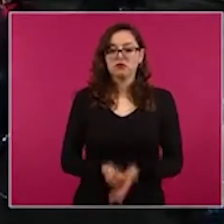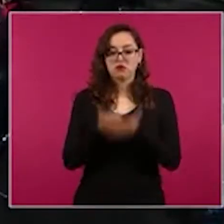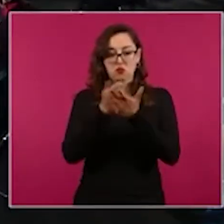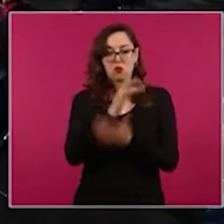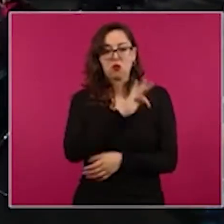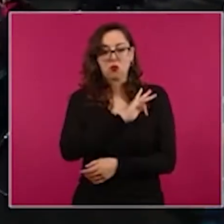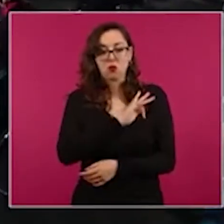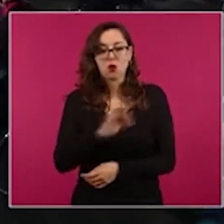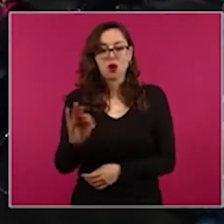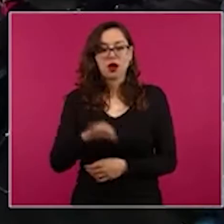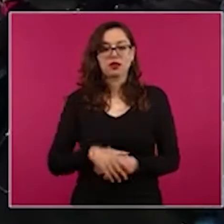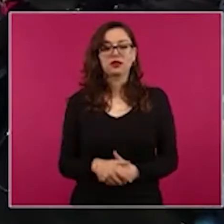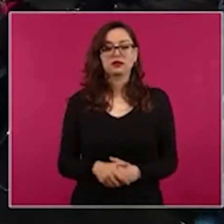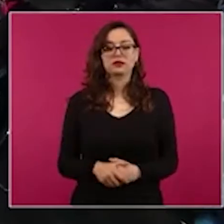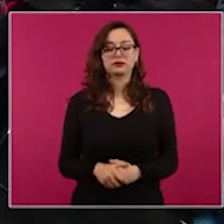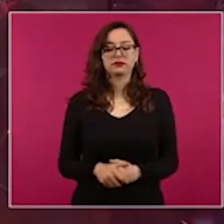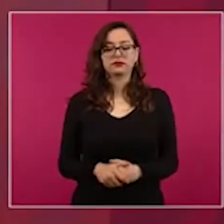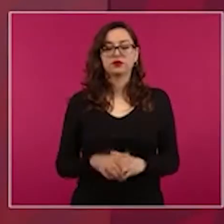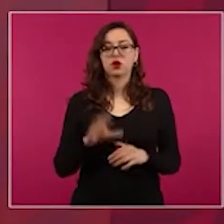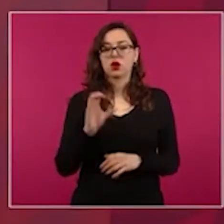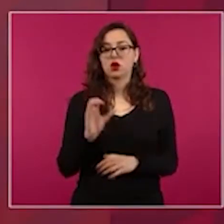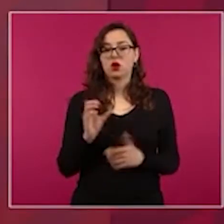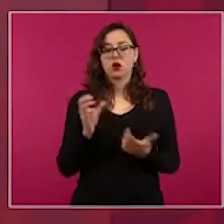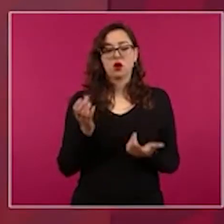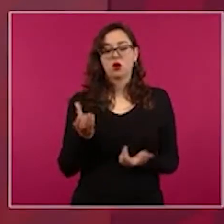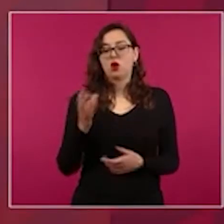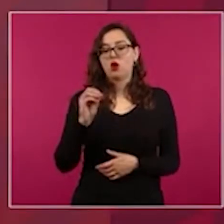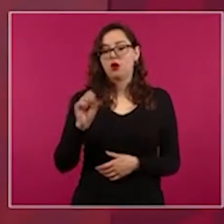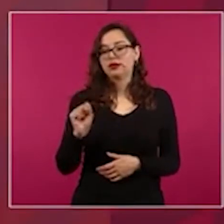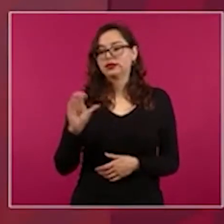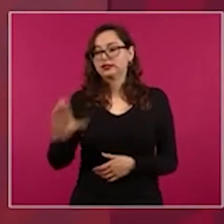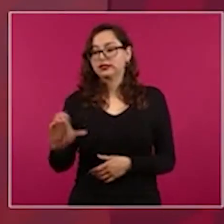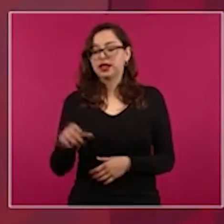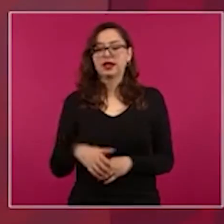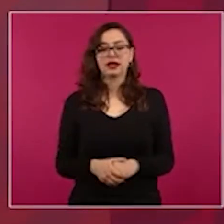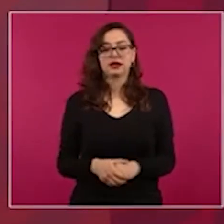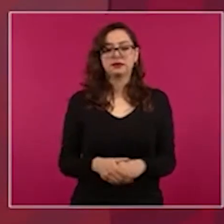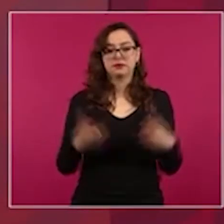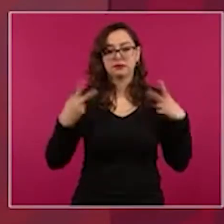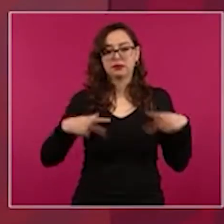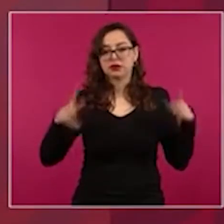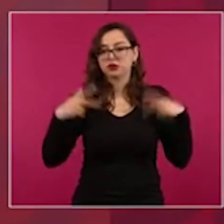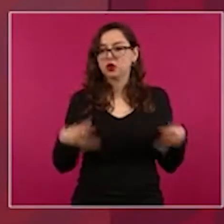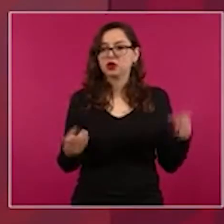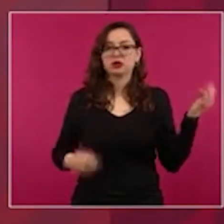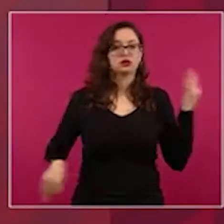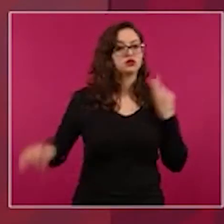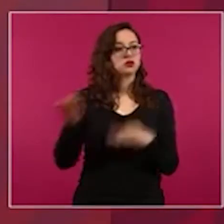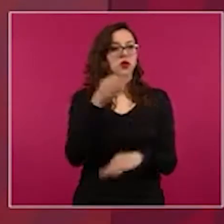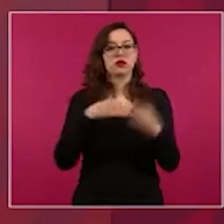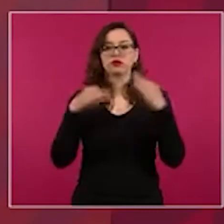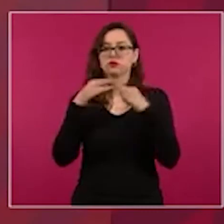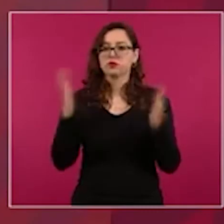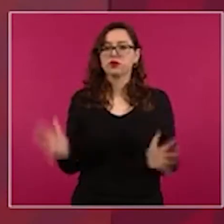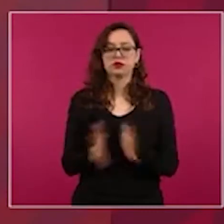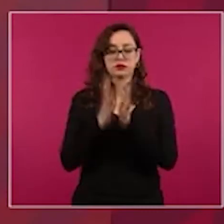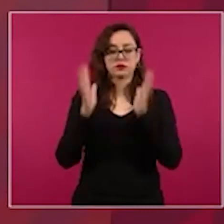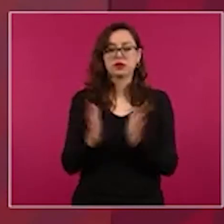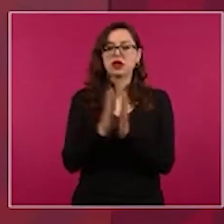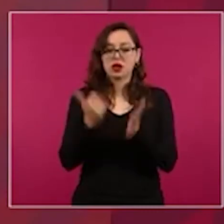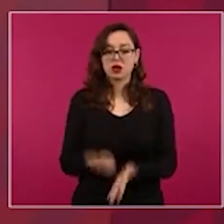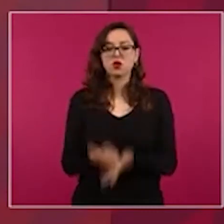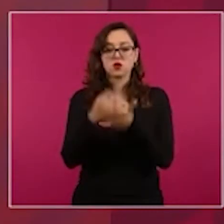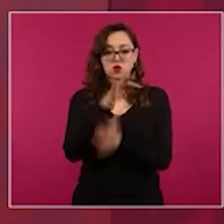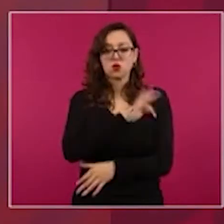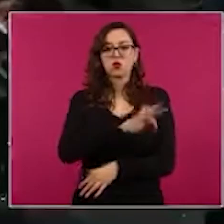pueden ayudar las organizaciones sociales, los ciudadanos, todos, todos, todos,